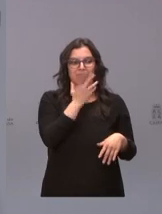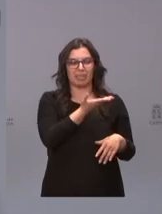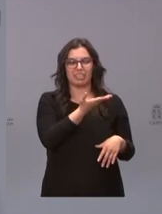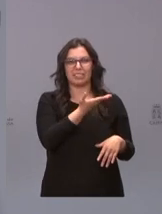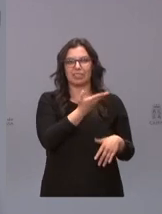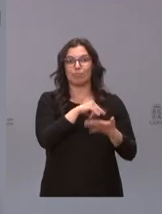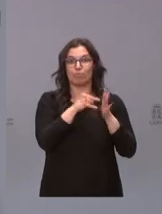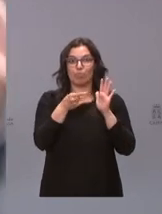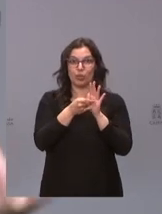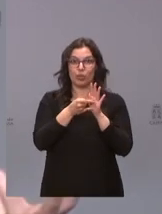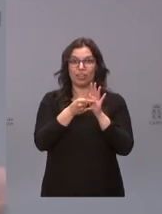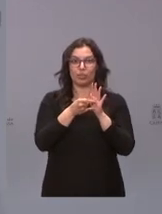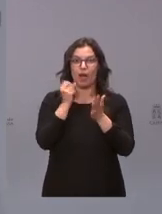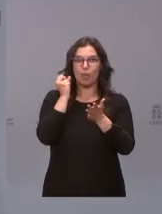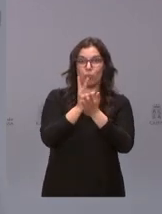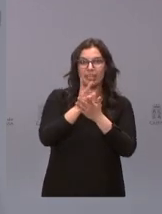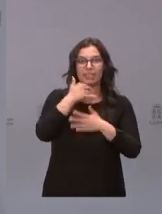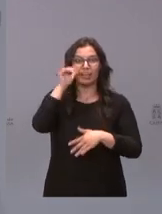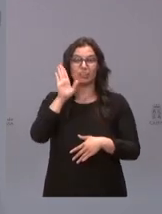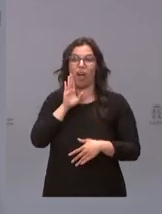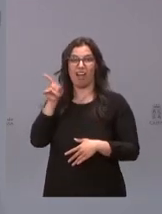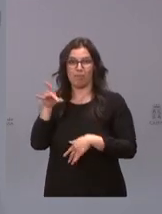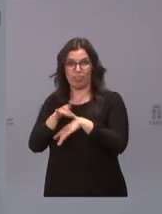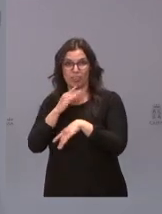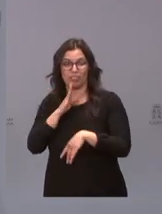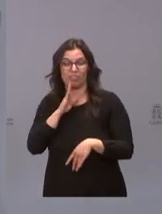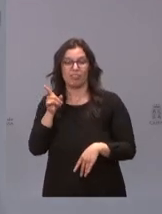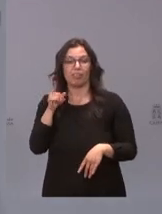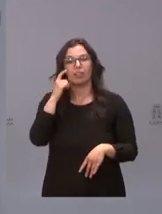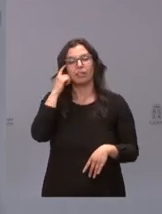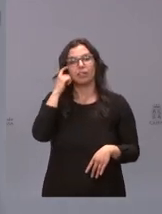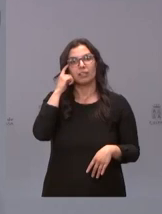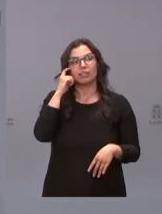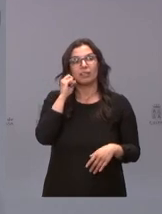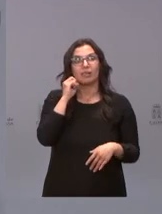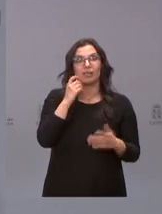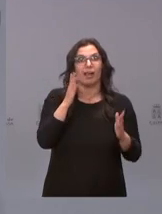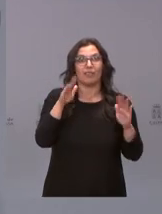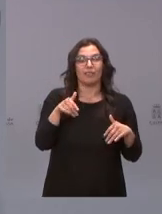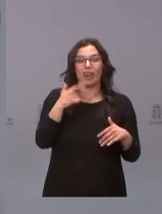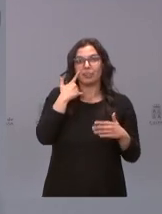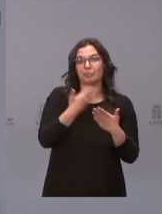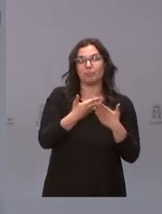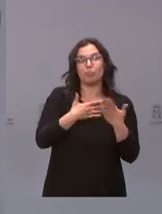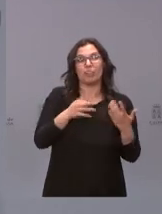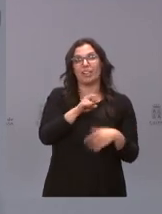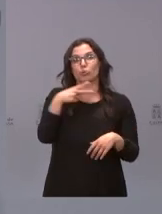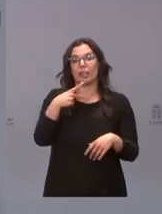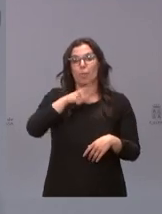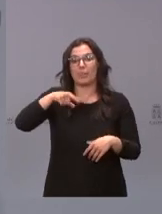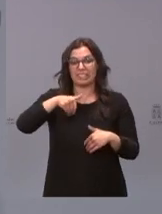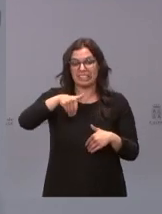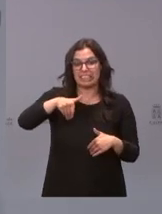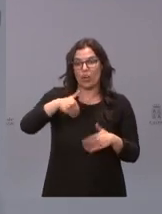esas apuestas arriesgadas de las que hablaba el doctor Barbacid pues se ven no a lo mejor en meses